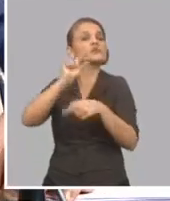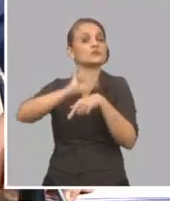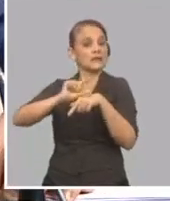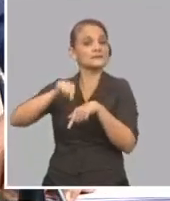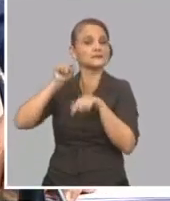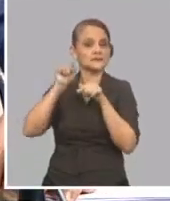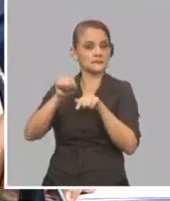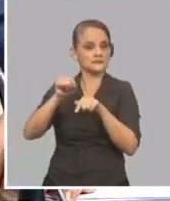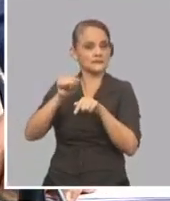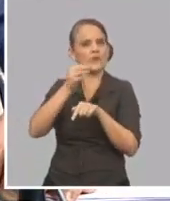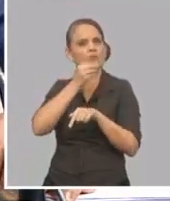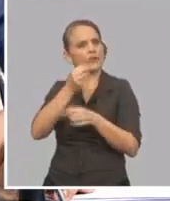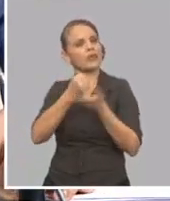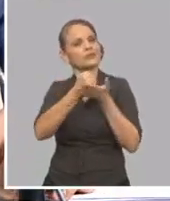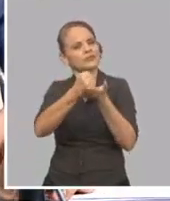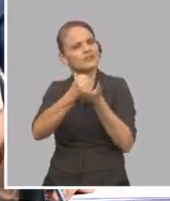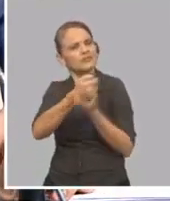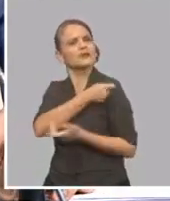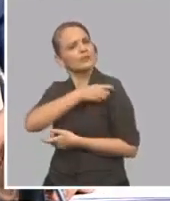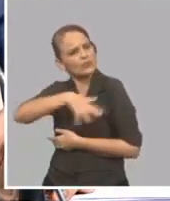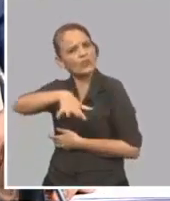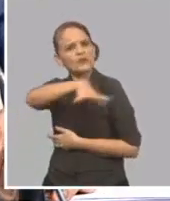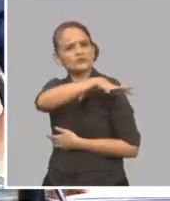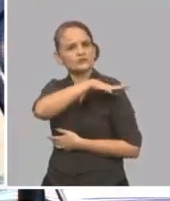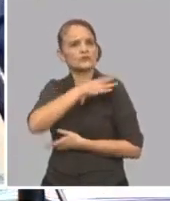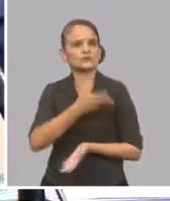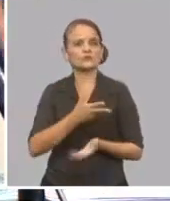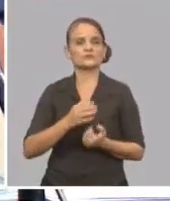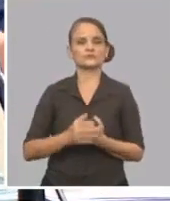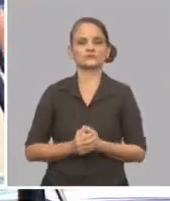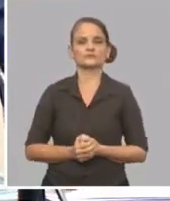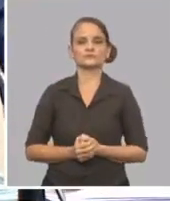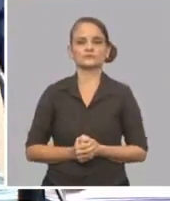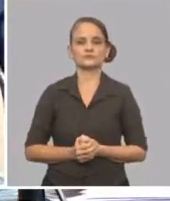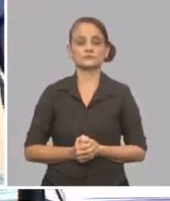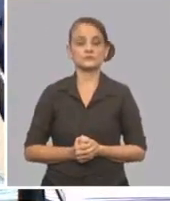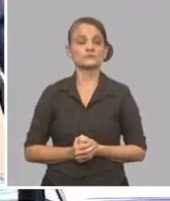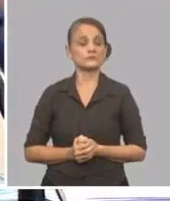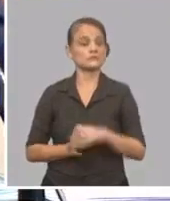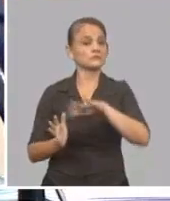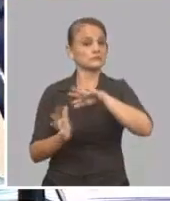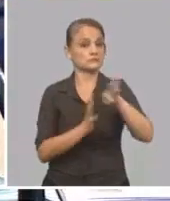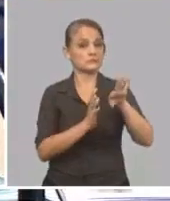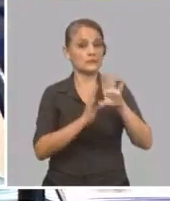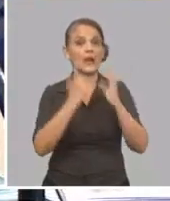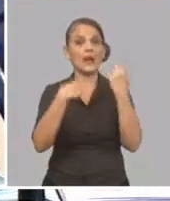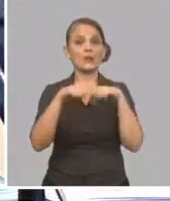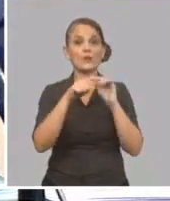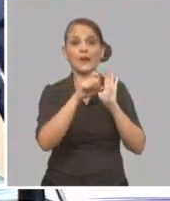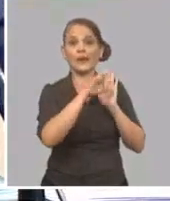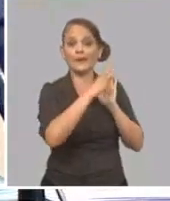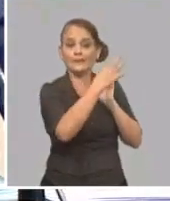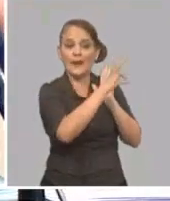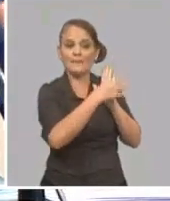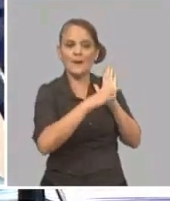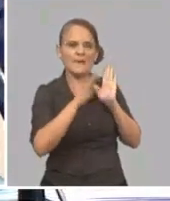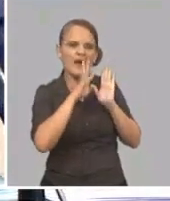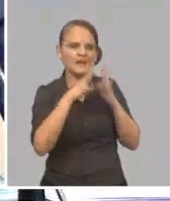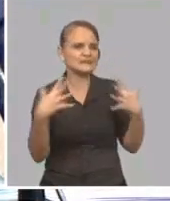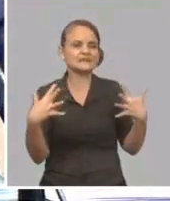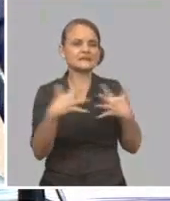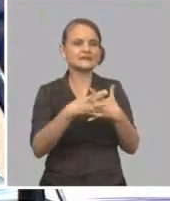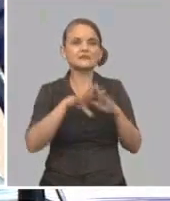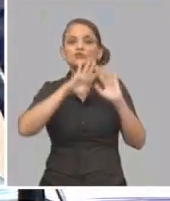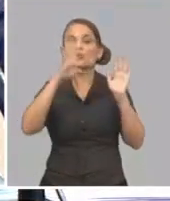de taxi. Estamos haciendo todo un proceso de organización. Tenemos un bloque completo de proyectos de informatización que están